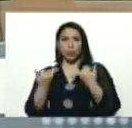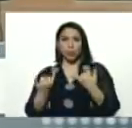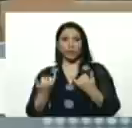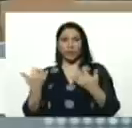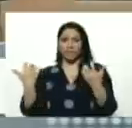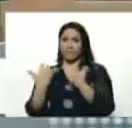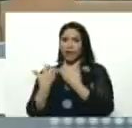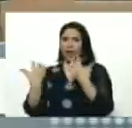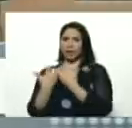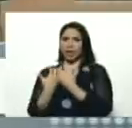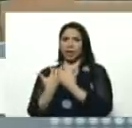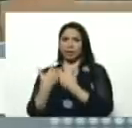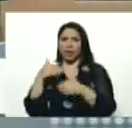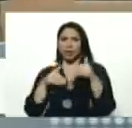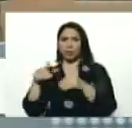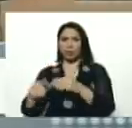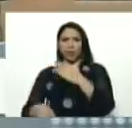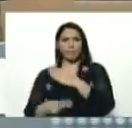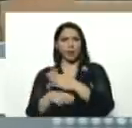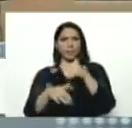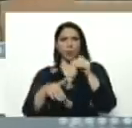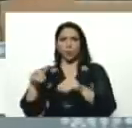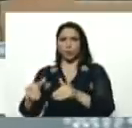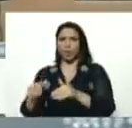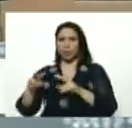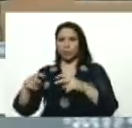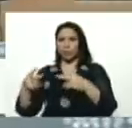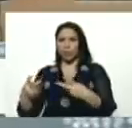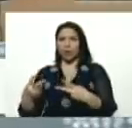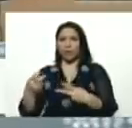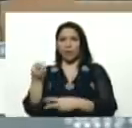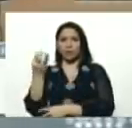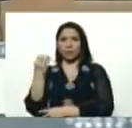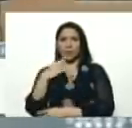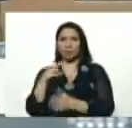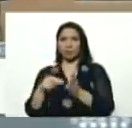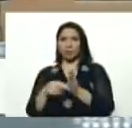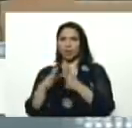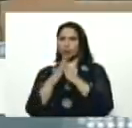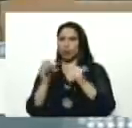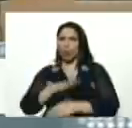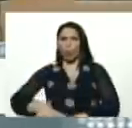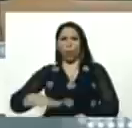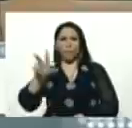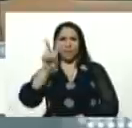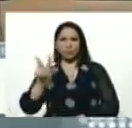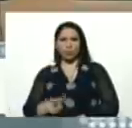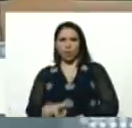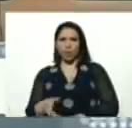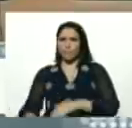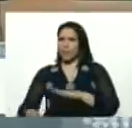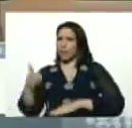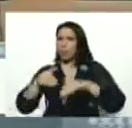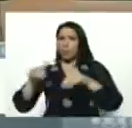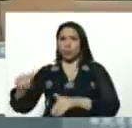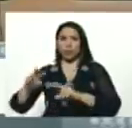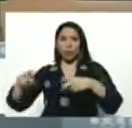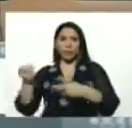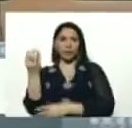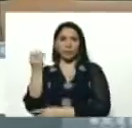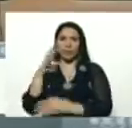batalla electoral, vamos a votar, por una nueva asamblea nacional, toda Venezuela, votar, por una nueva asamblea nacional,